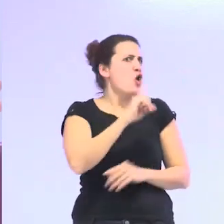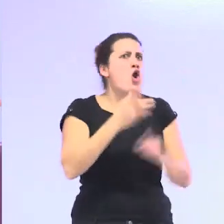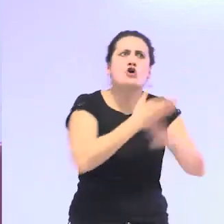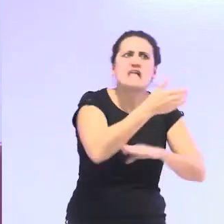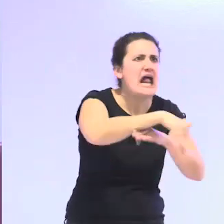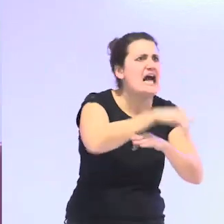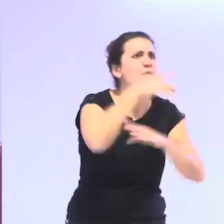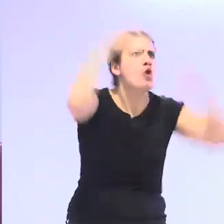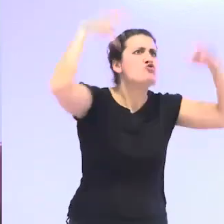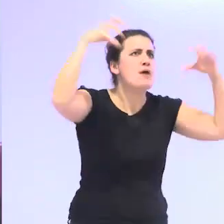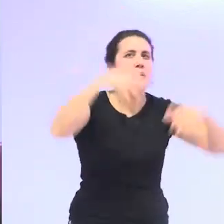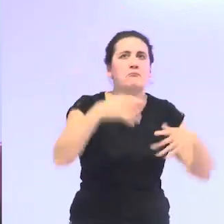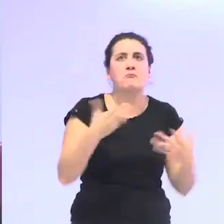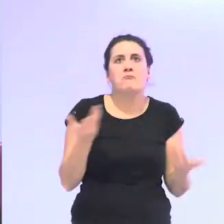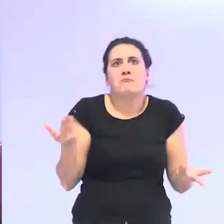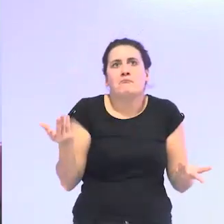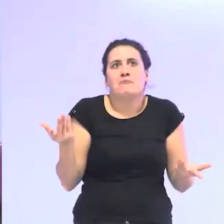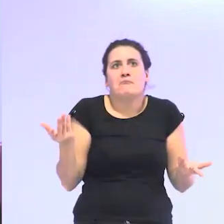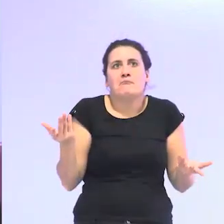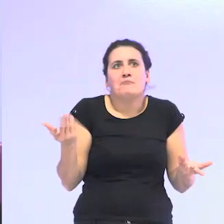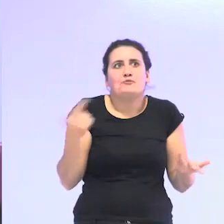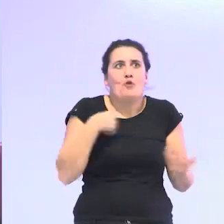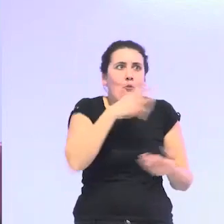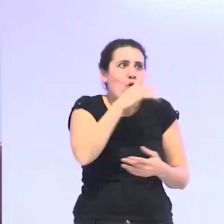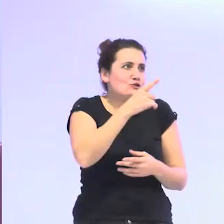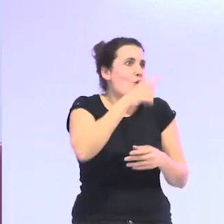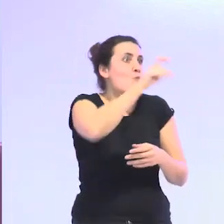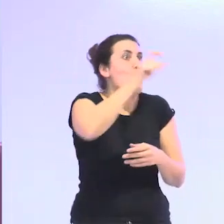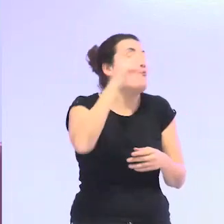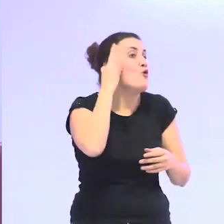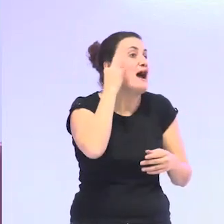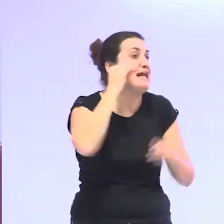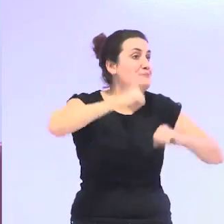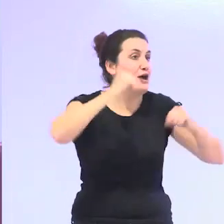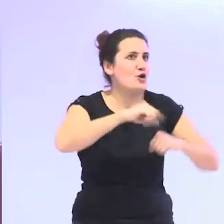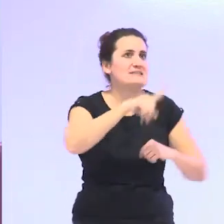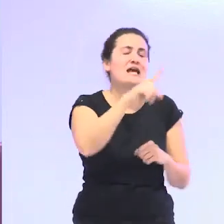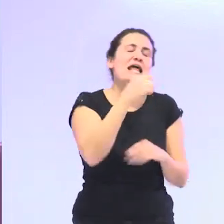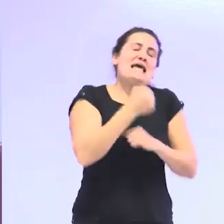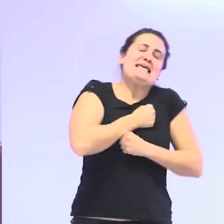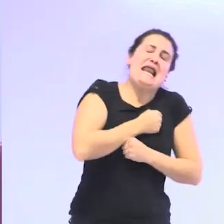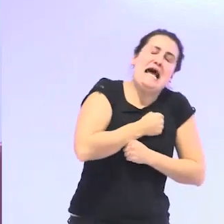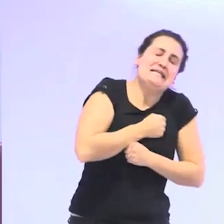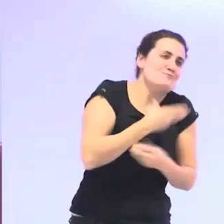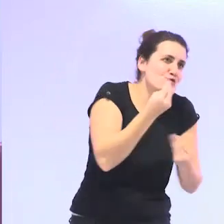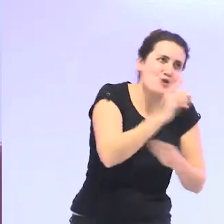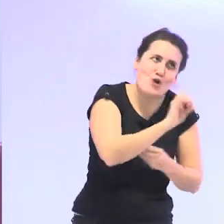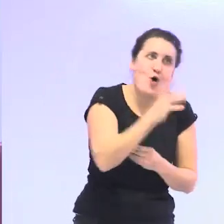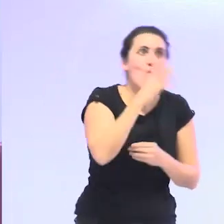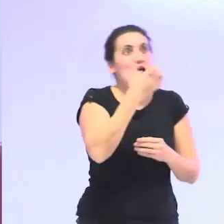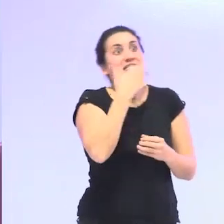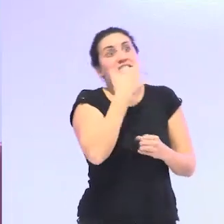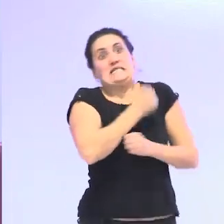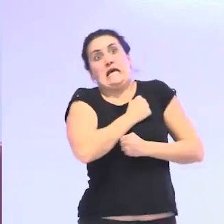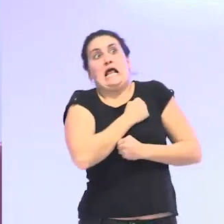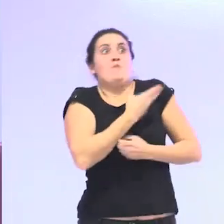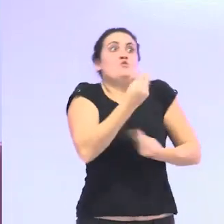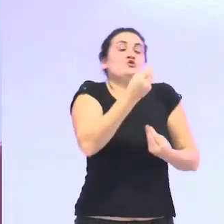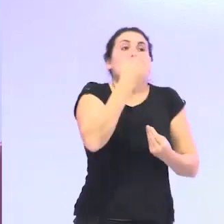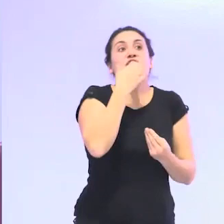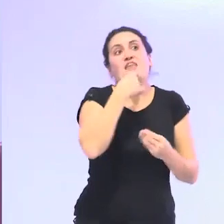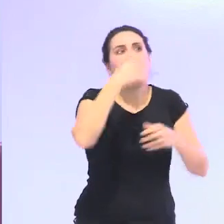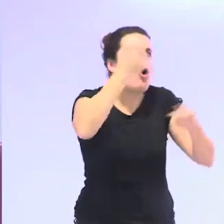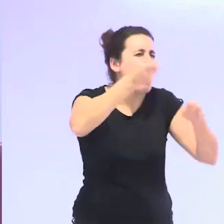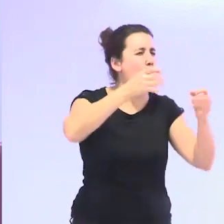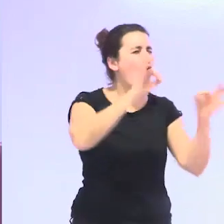hombre claro yo por eso a las mujeres mayores les digo que no os quieran tanto porque cuando te quieren tanto al final te